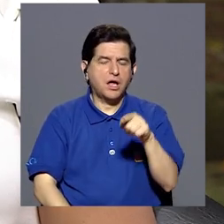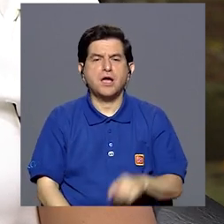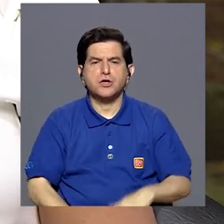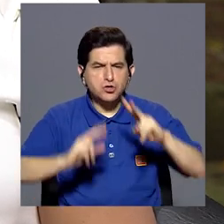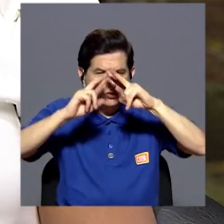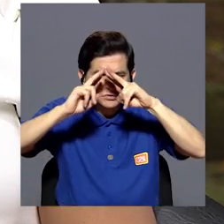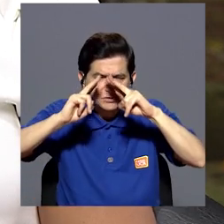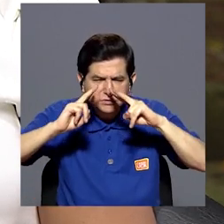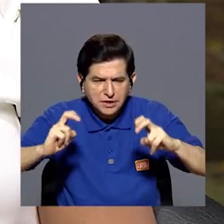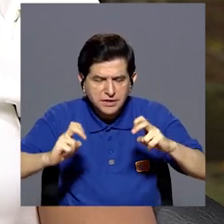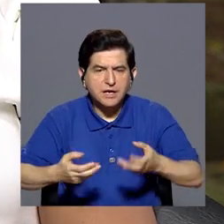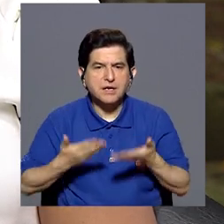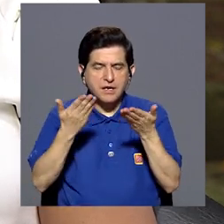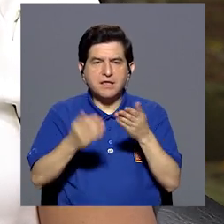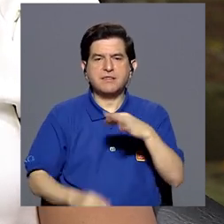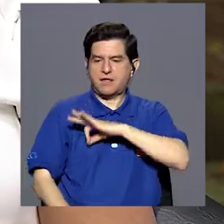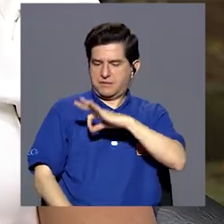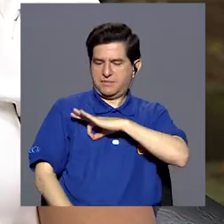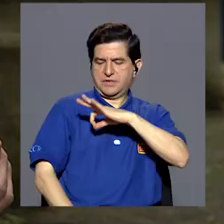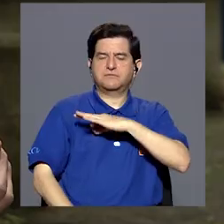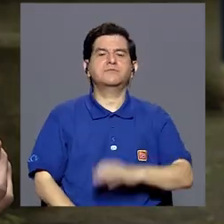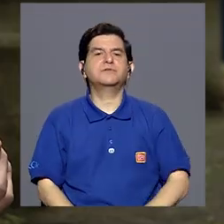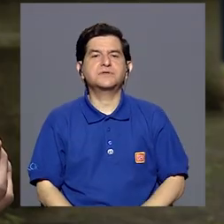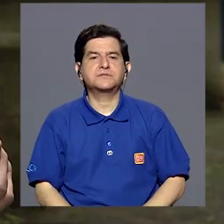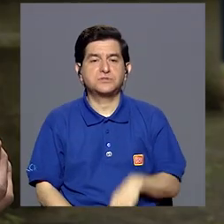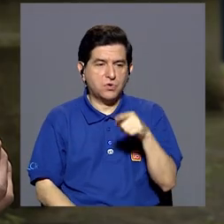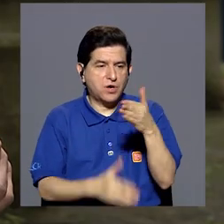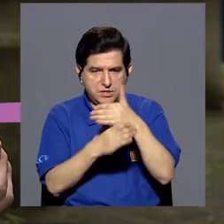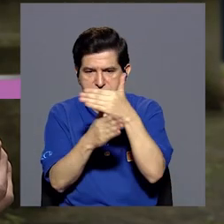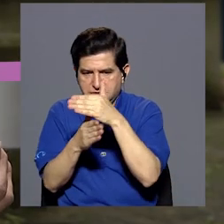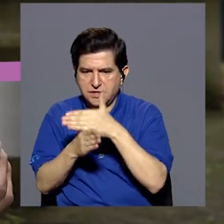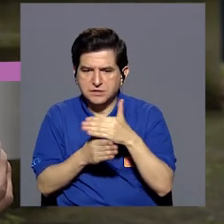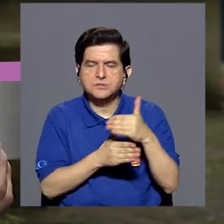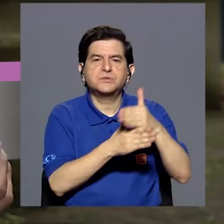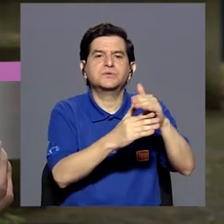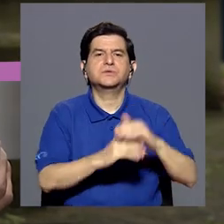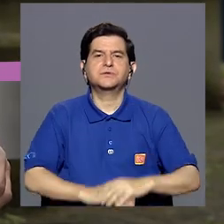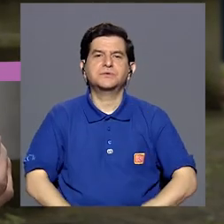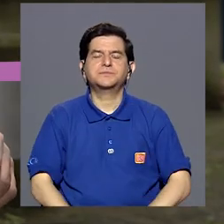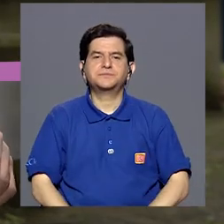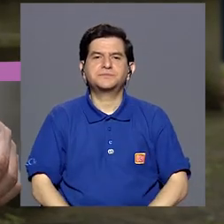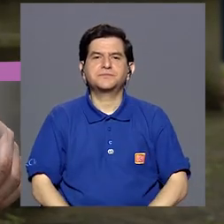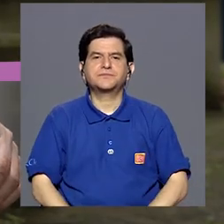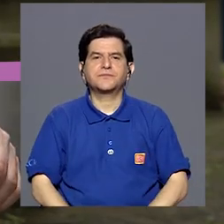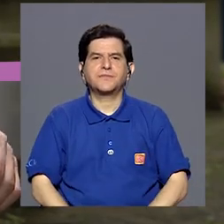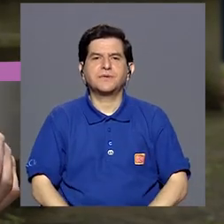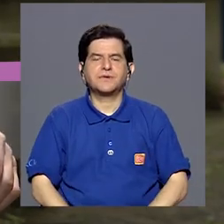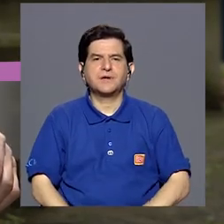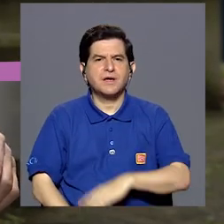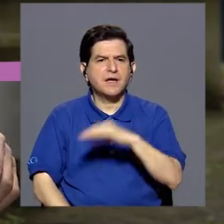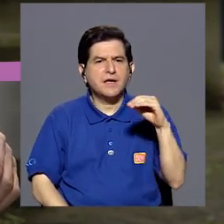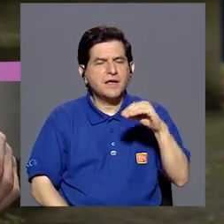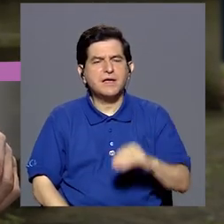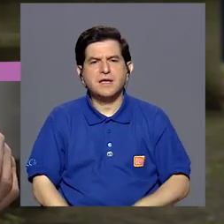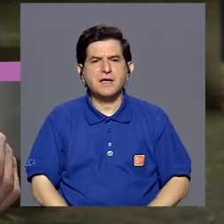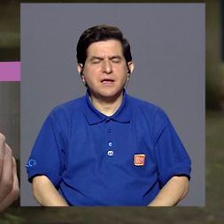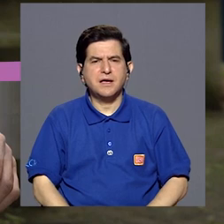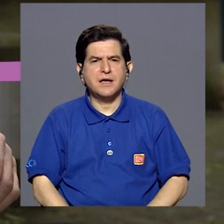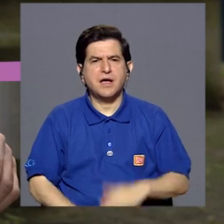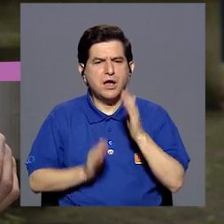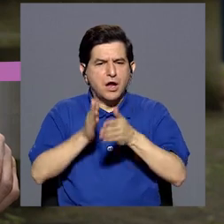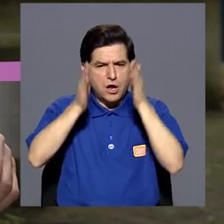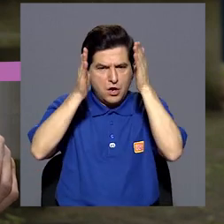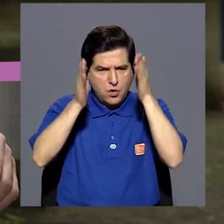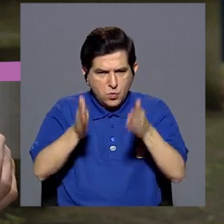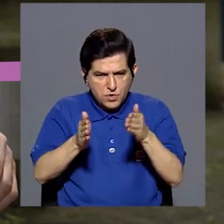hacen el análisis y brindan el beneficio. ¿Verdad? Porque está distribuido así. ¿Qué tanto permiso se da al cuidador